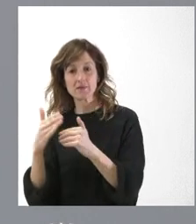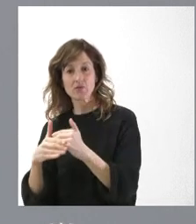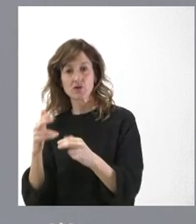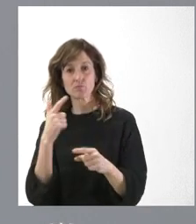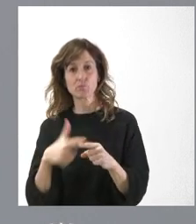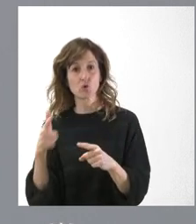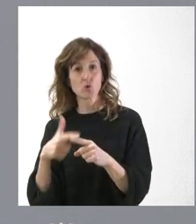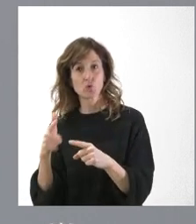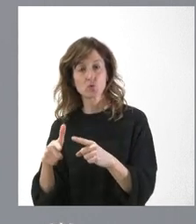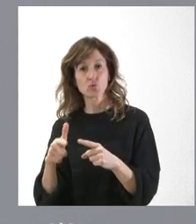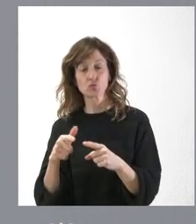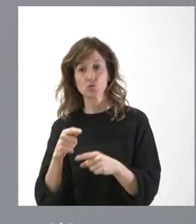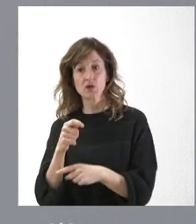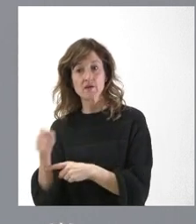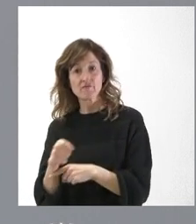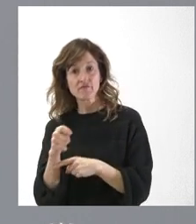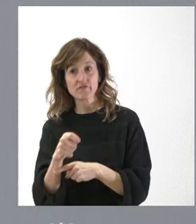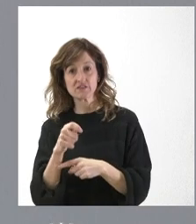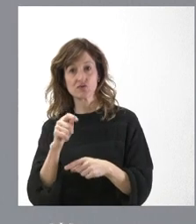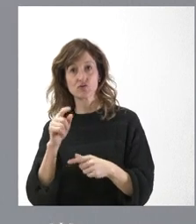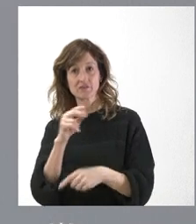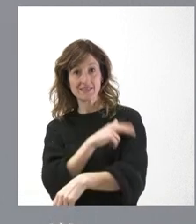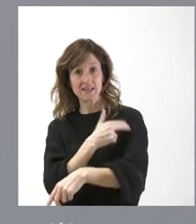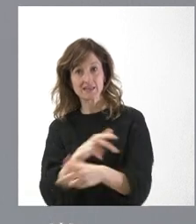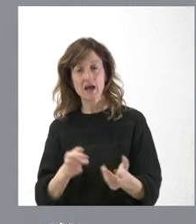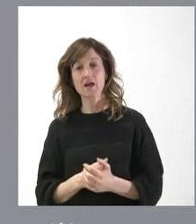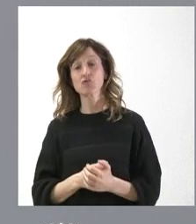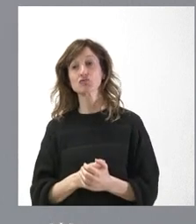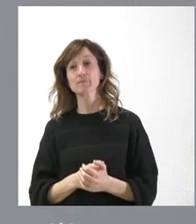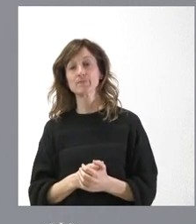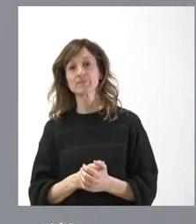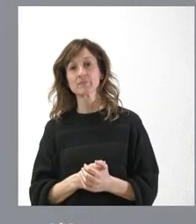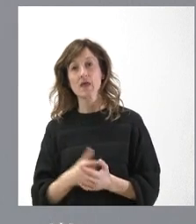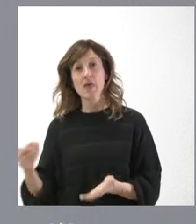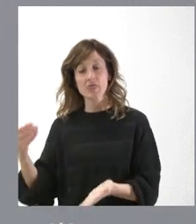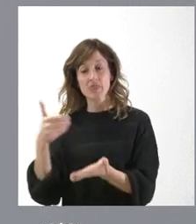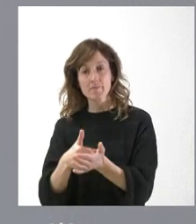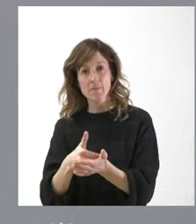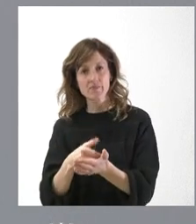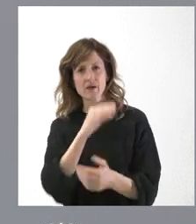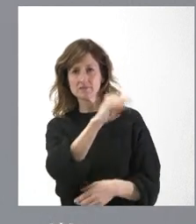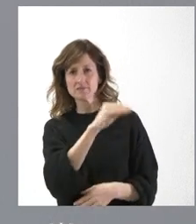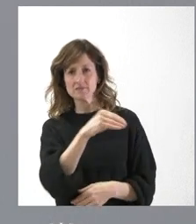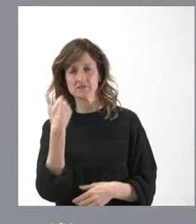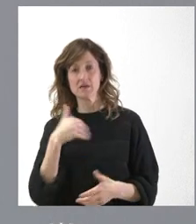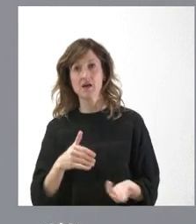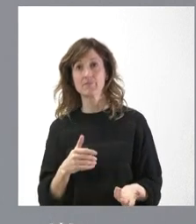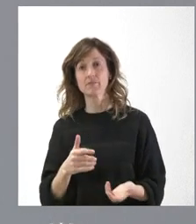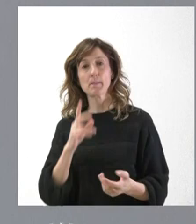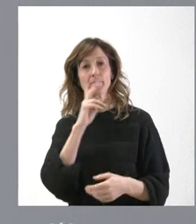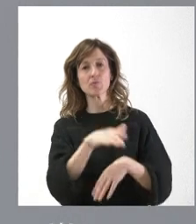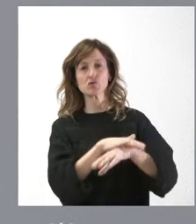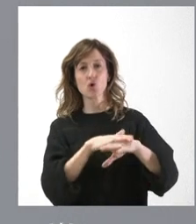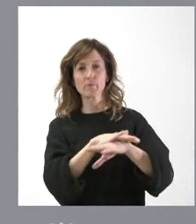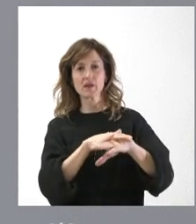productos fitosanitarios. Y era una de las demandas, junto con otras muchas, que estábamos planteando. que estamos viendo un Gobierno que durante